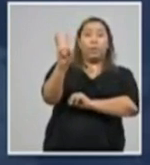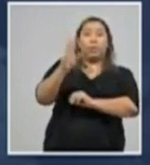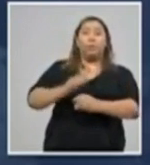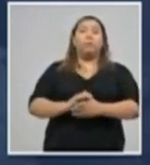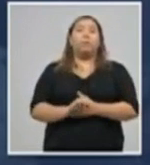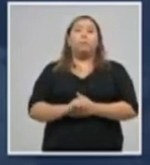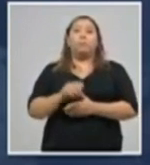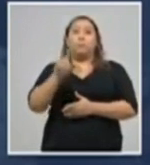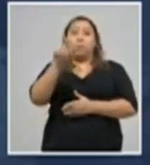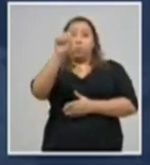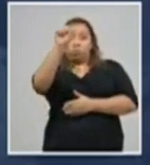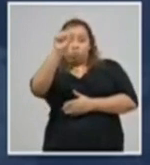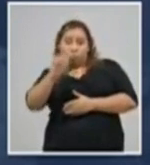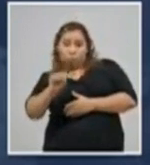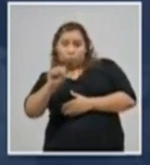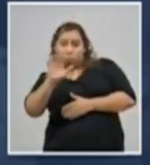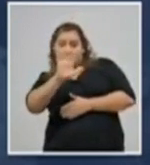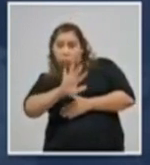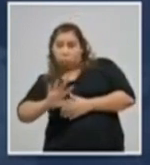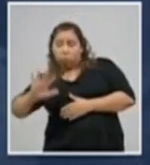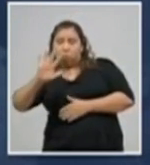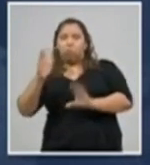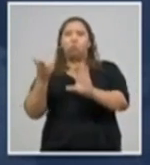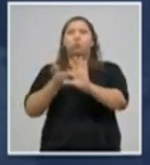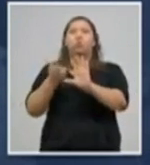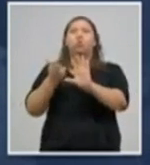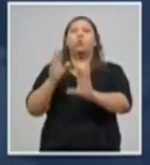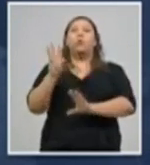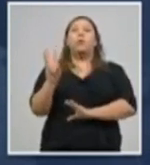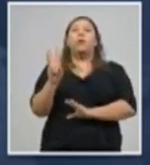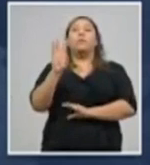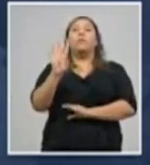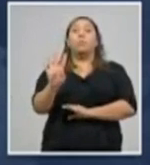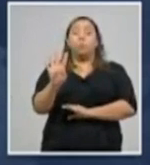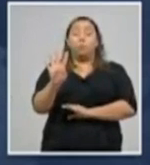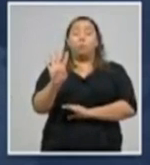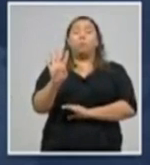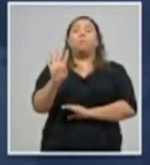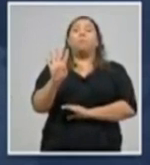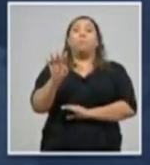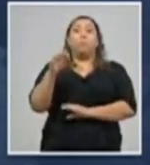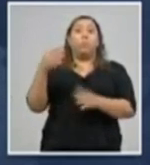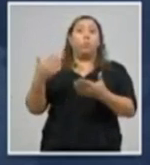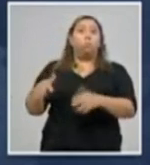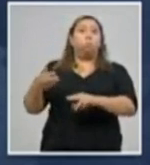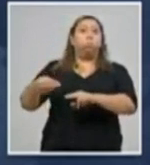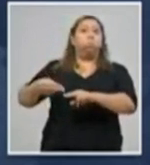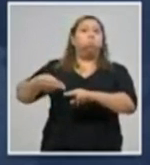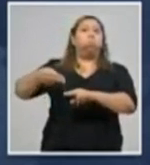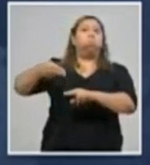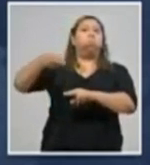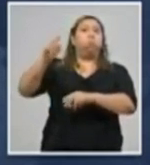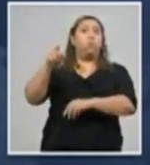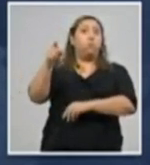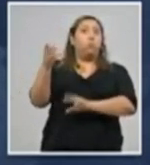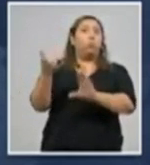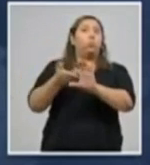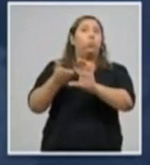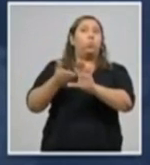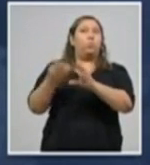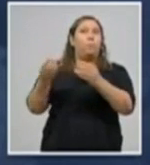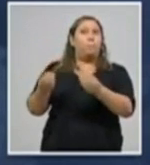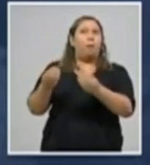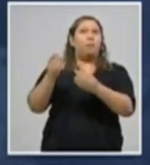Y si vamos al sur del país, Choluteca con 64 casos también está teniendo un incremento importante de casos.